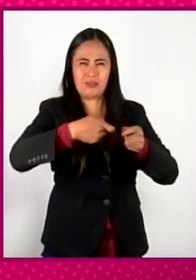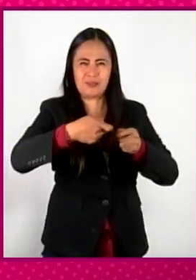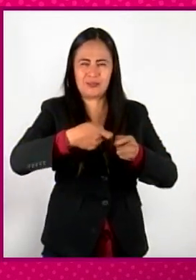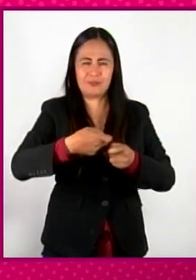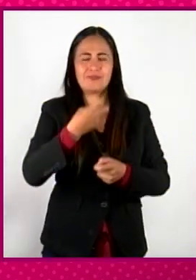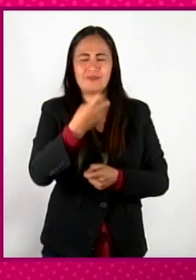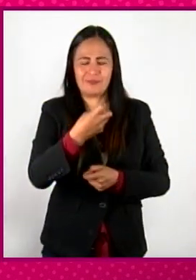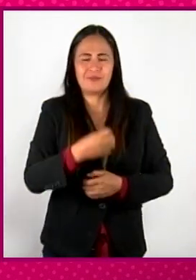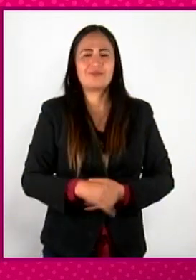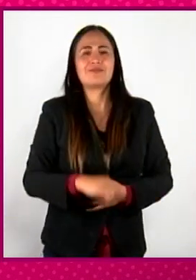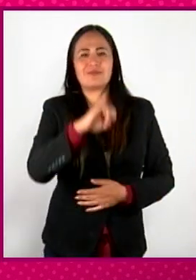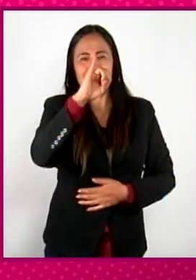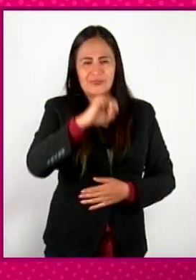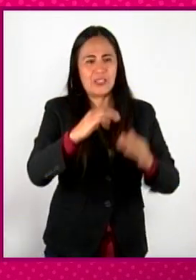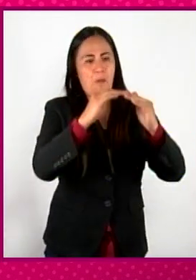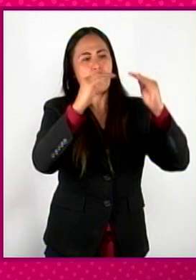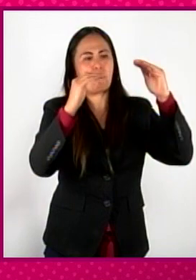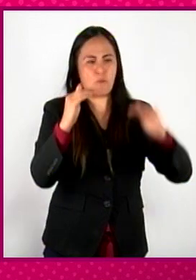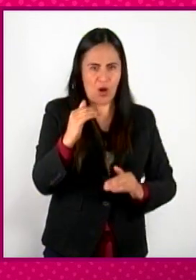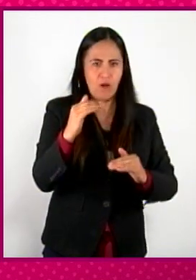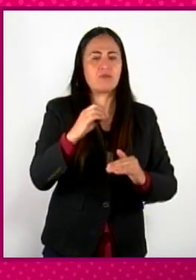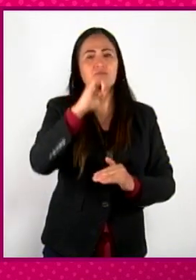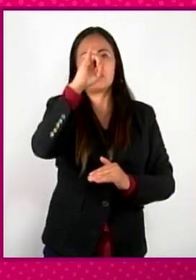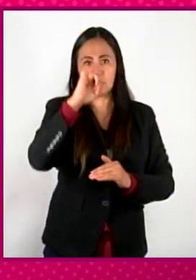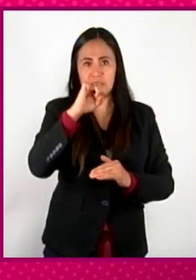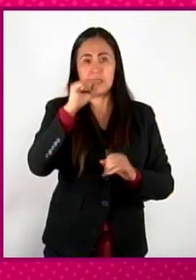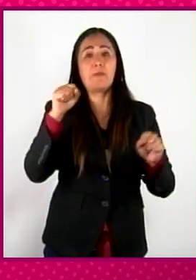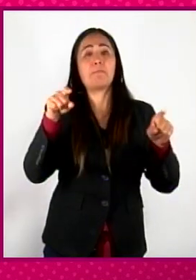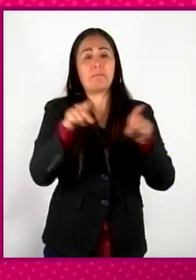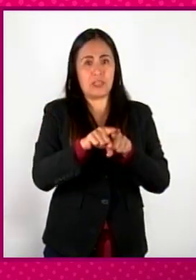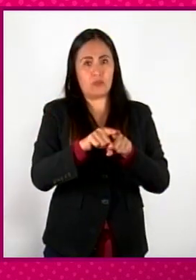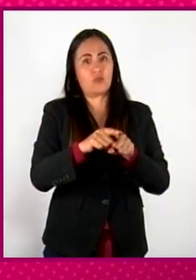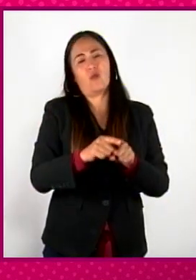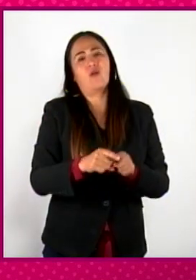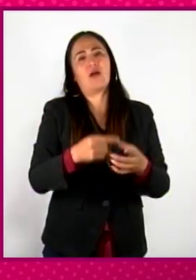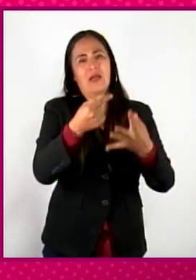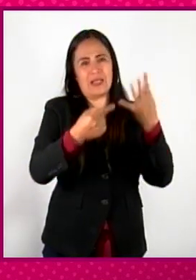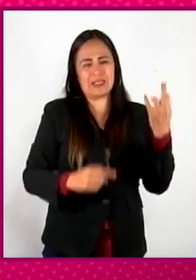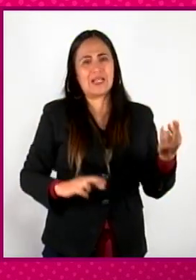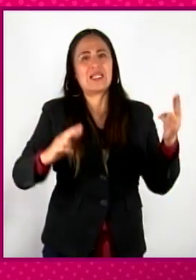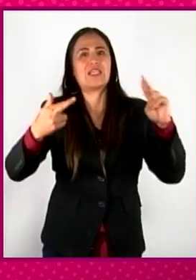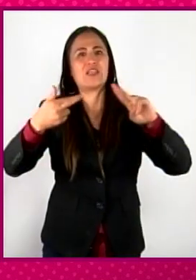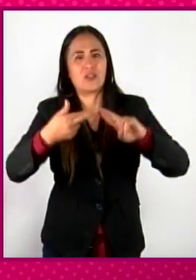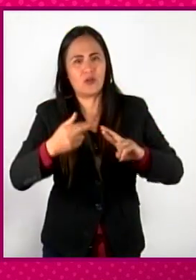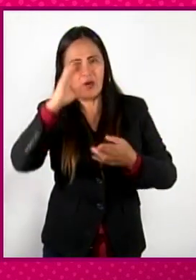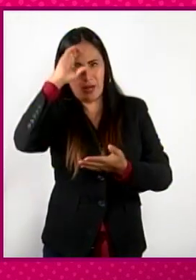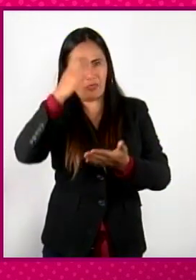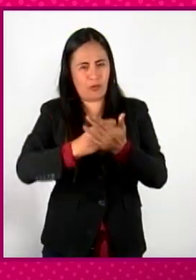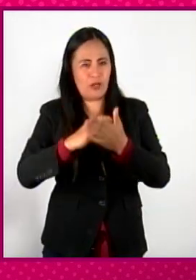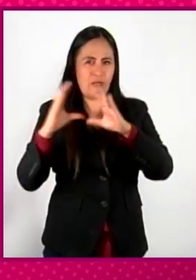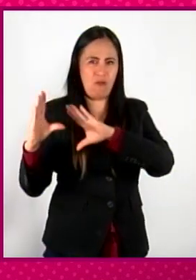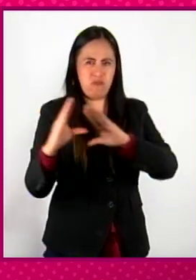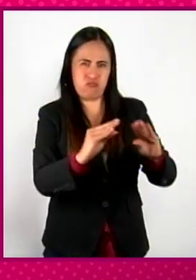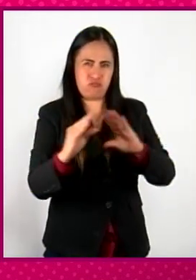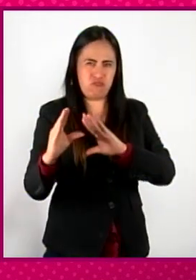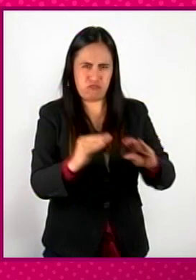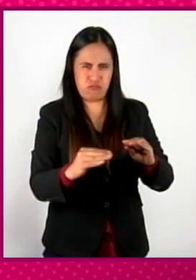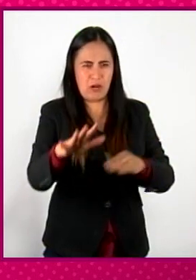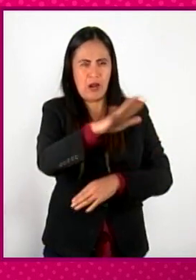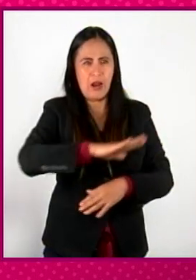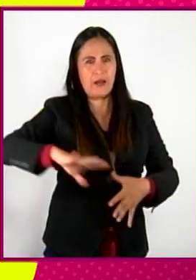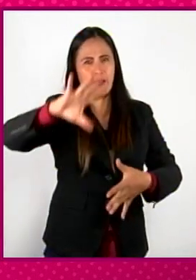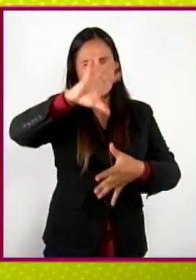mantener ese sometimiento y, a la vez, cristianizar a esta inmensa población que evitaba todo el continente, prácticamente.